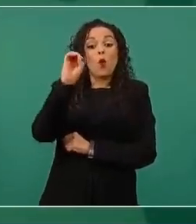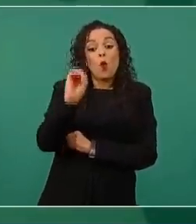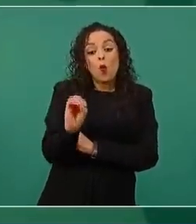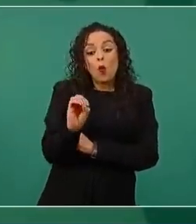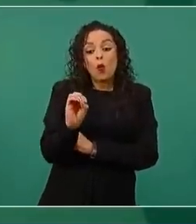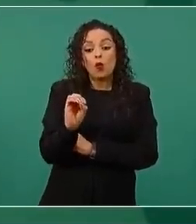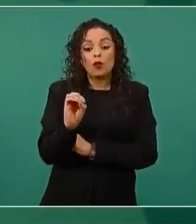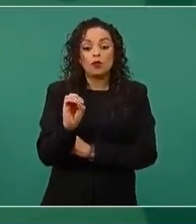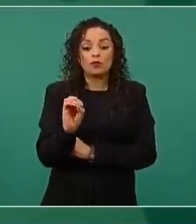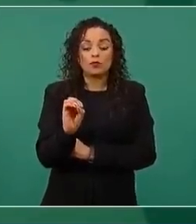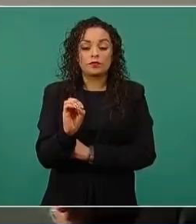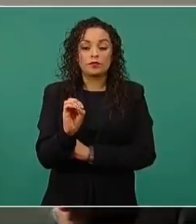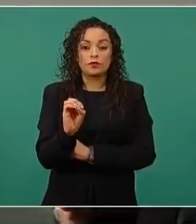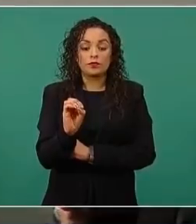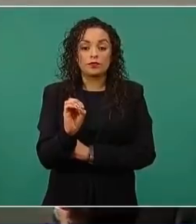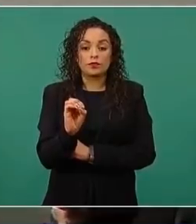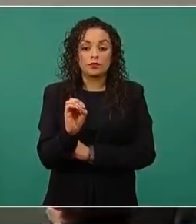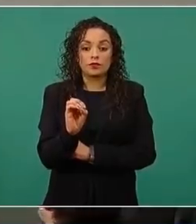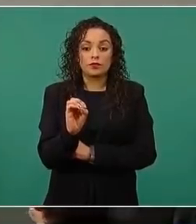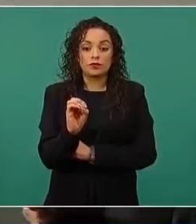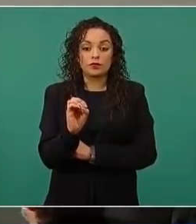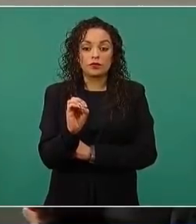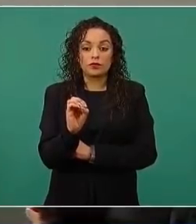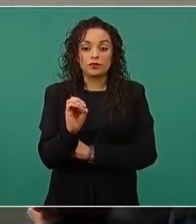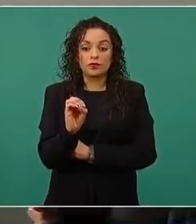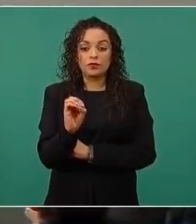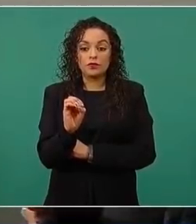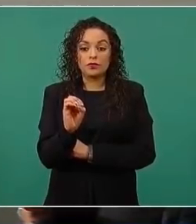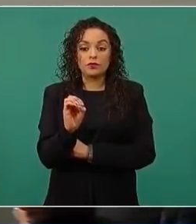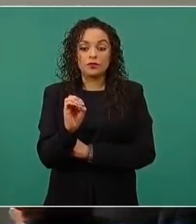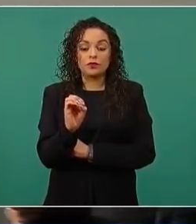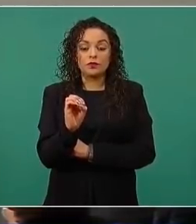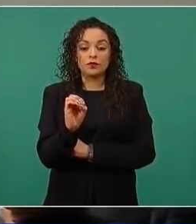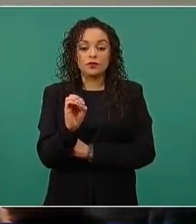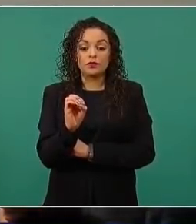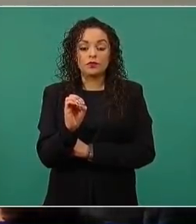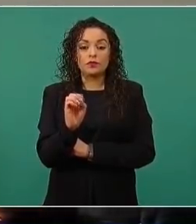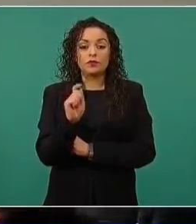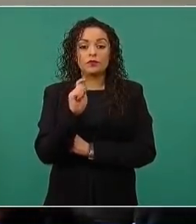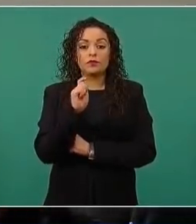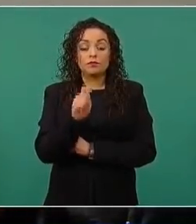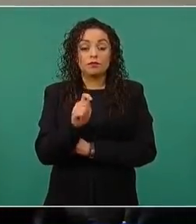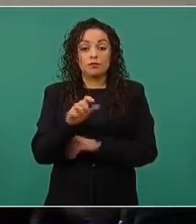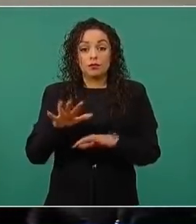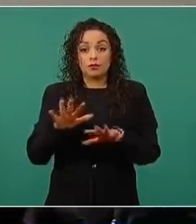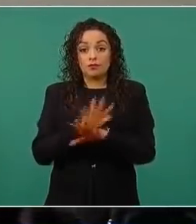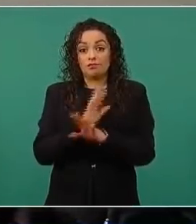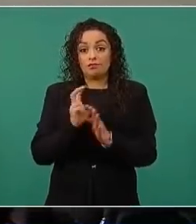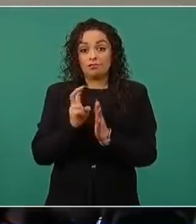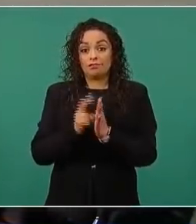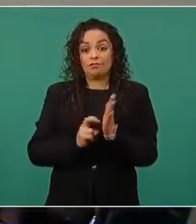sobre las llamadas reformas estructurales